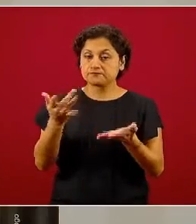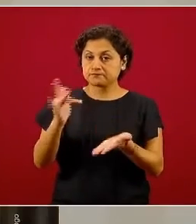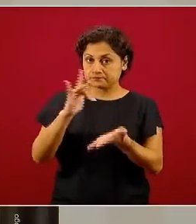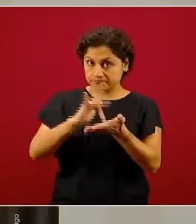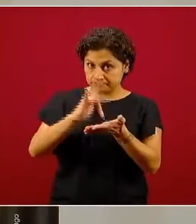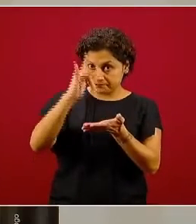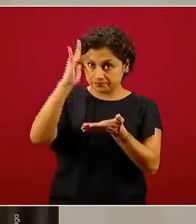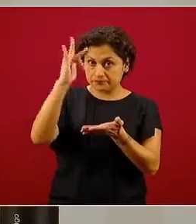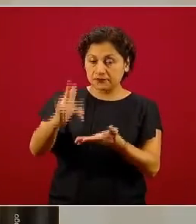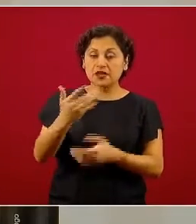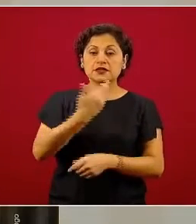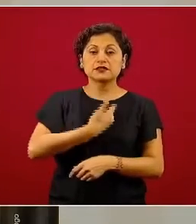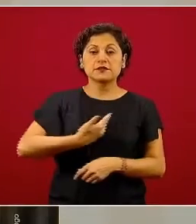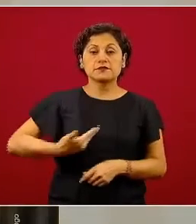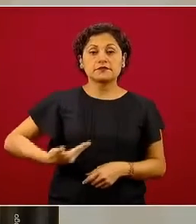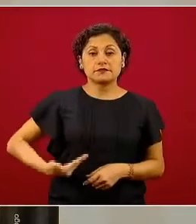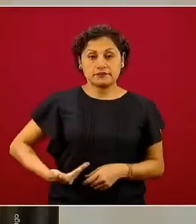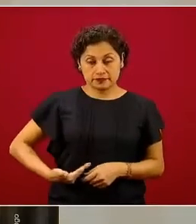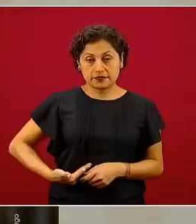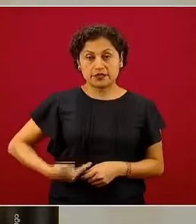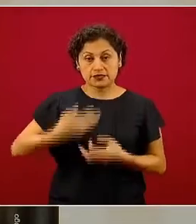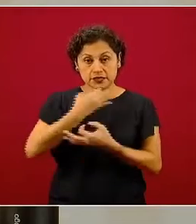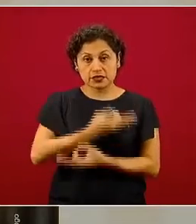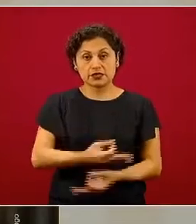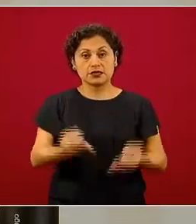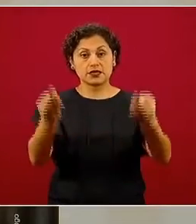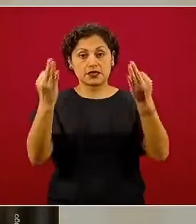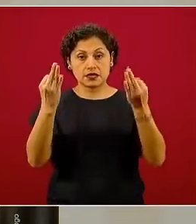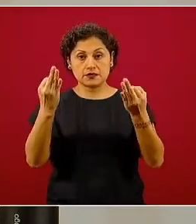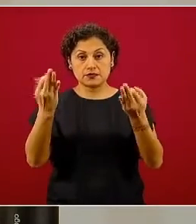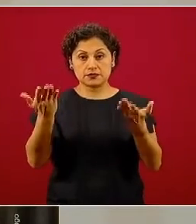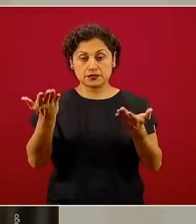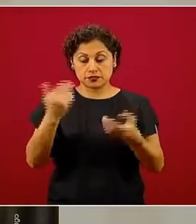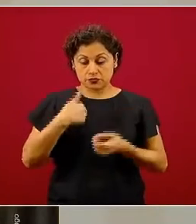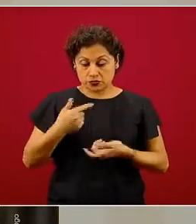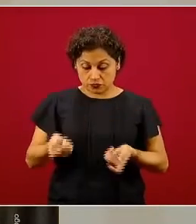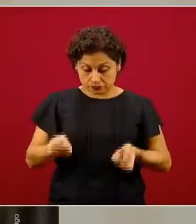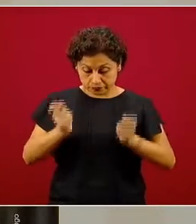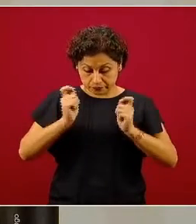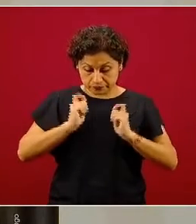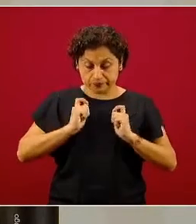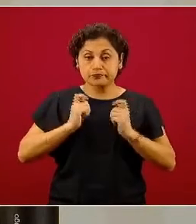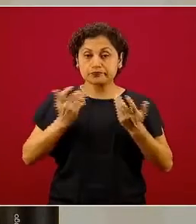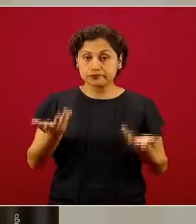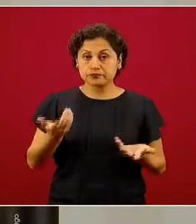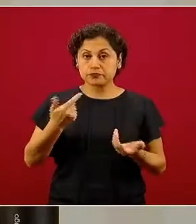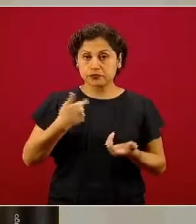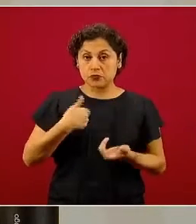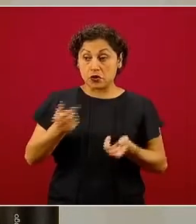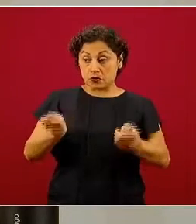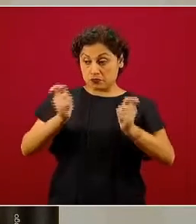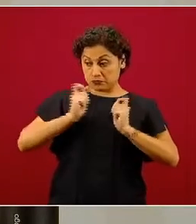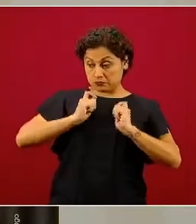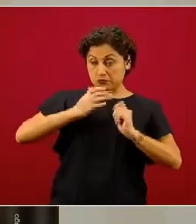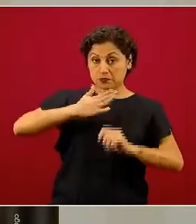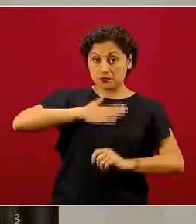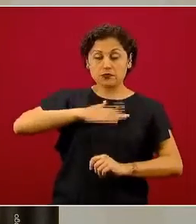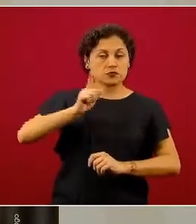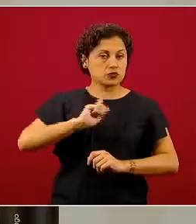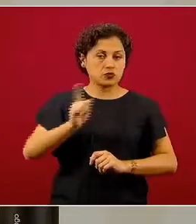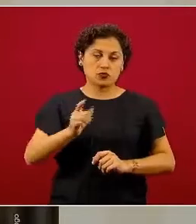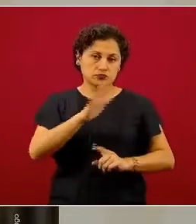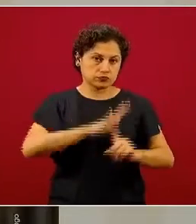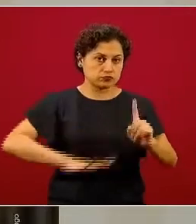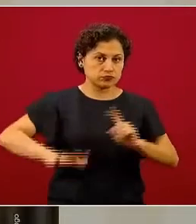Presidente por hacer mención de esta distinción al país, realmente la tomo más como una distinción al país que a la persona. Se trata de lo